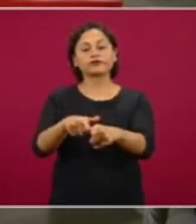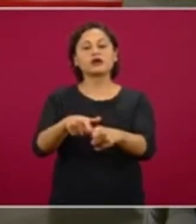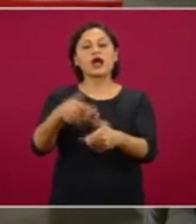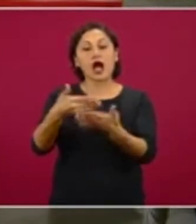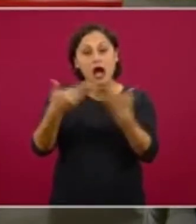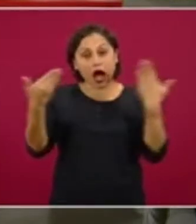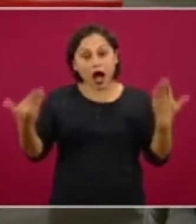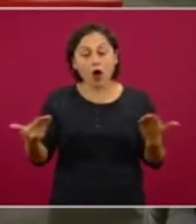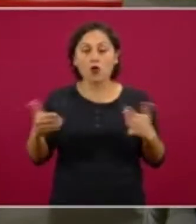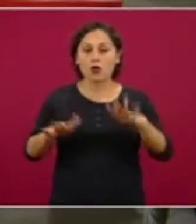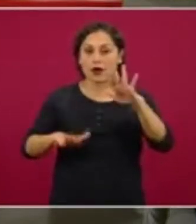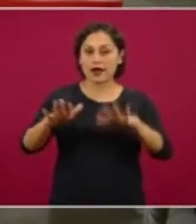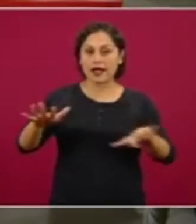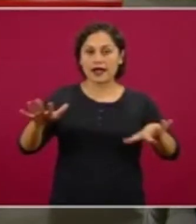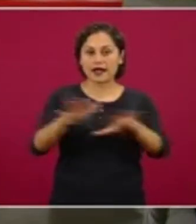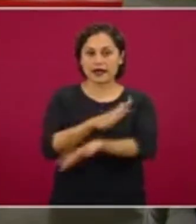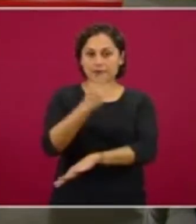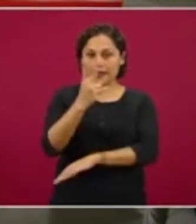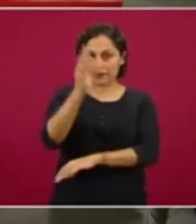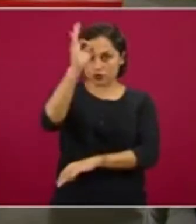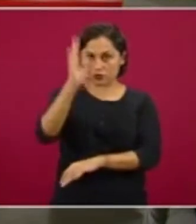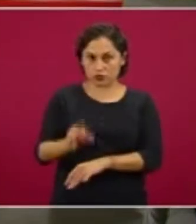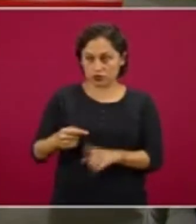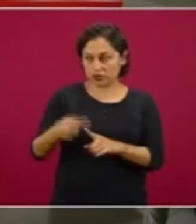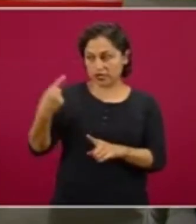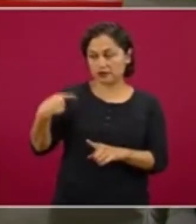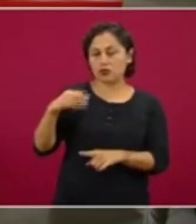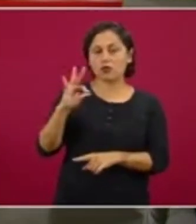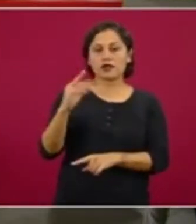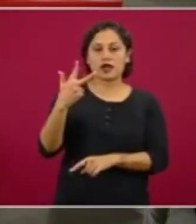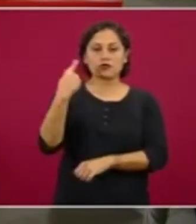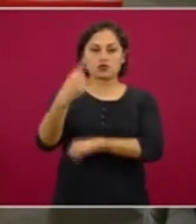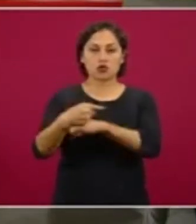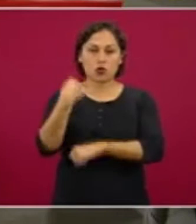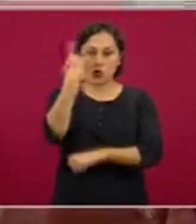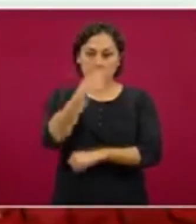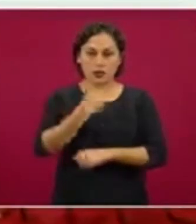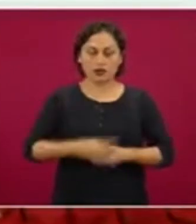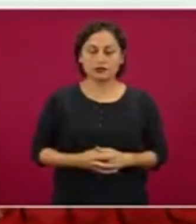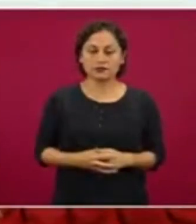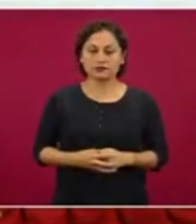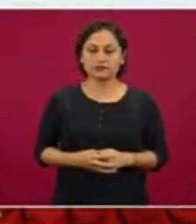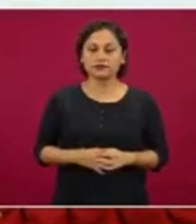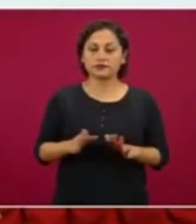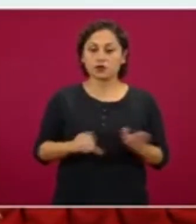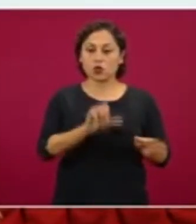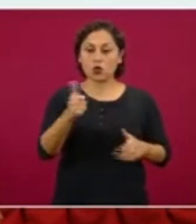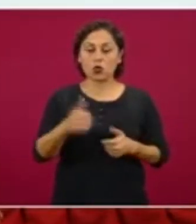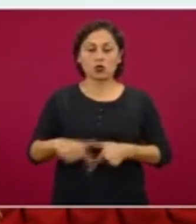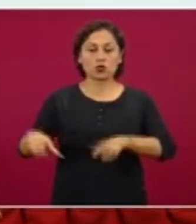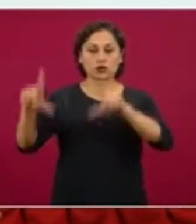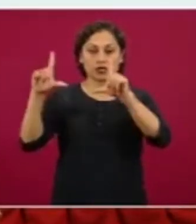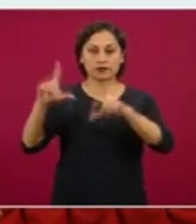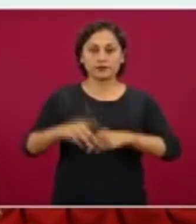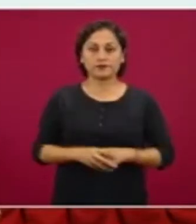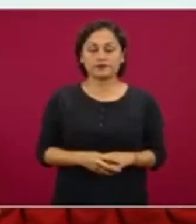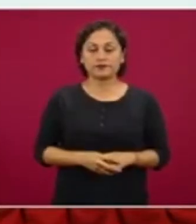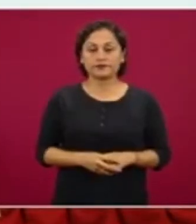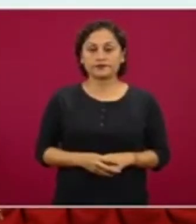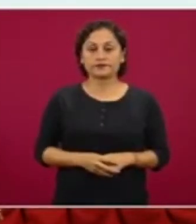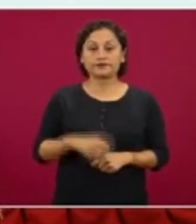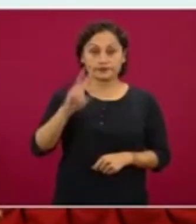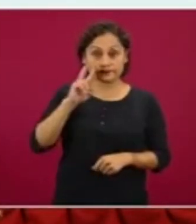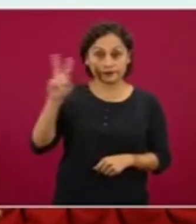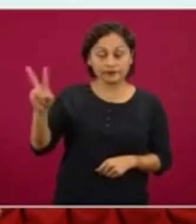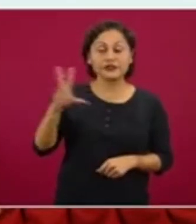porcentuales a la alza en las últimas 48 horas. Vamos a ver la siguiente, donde tenemos los casos